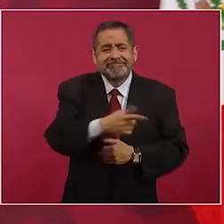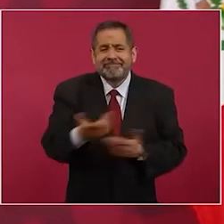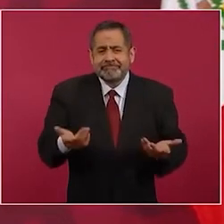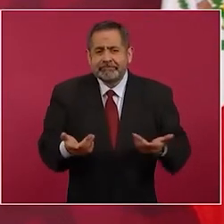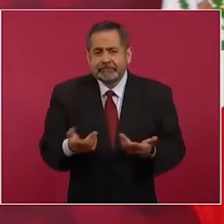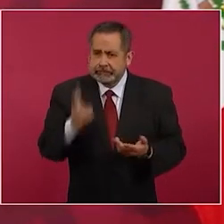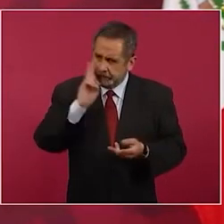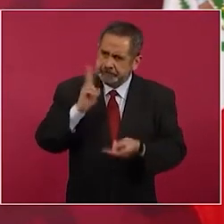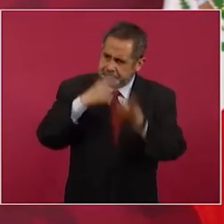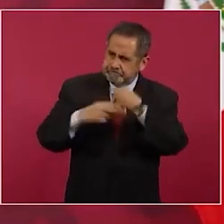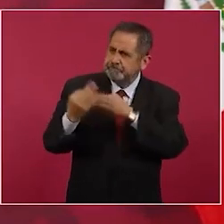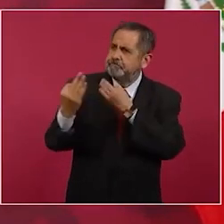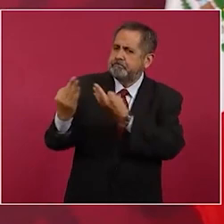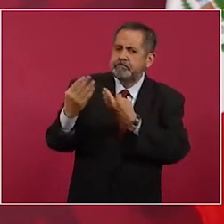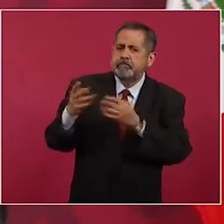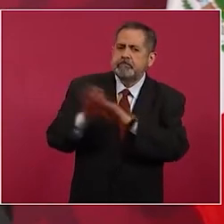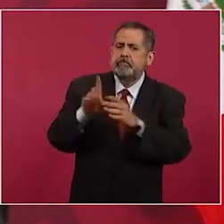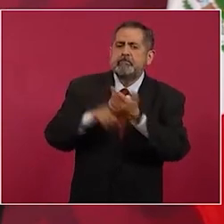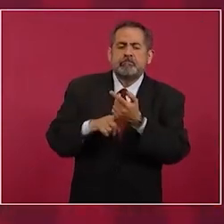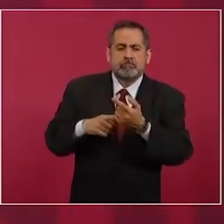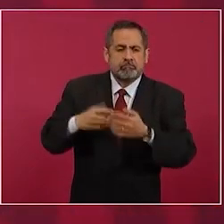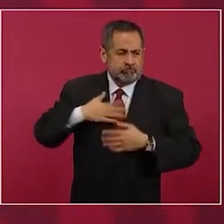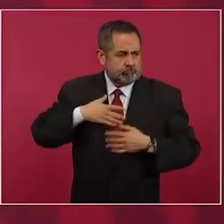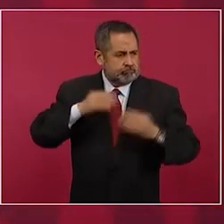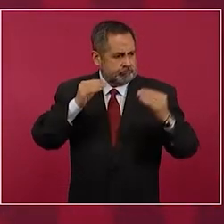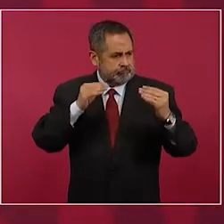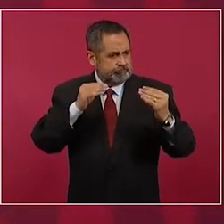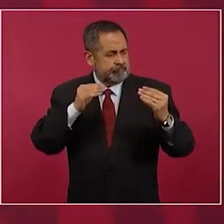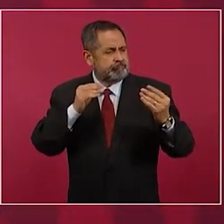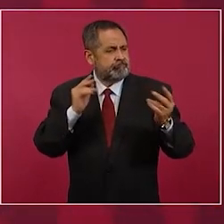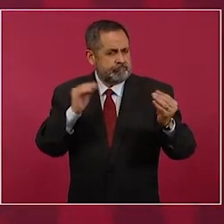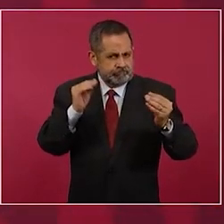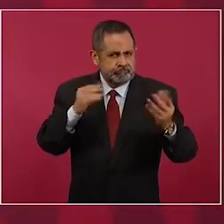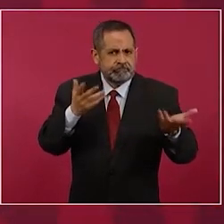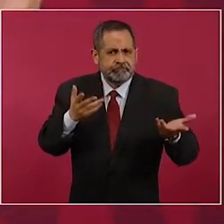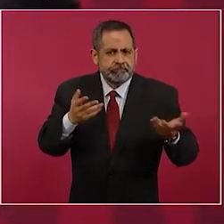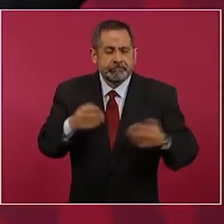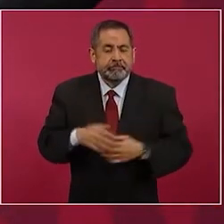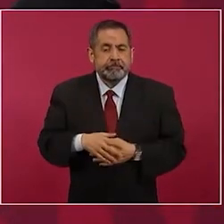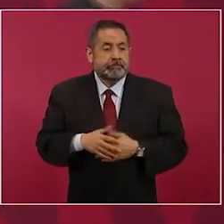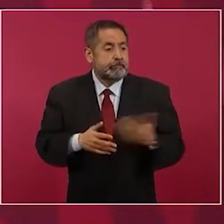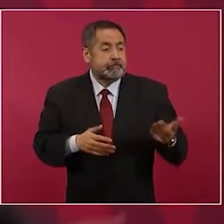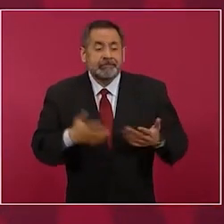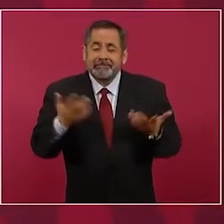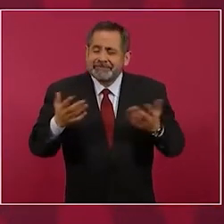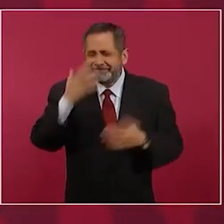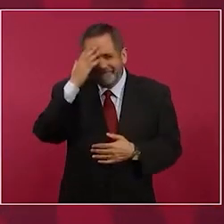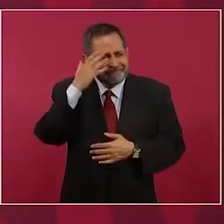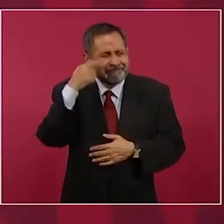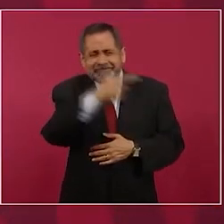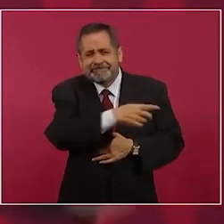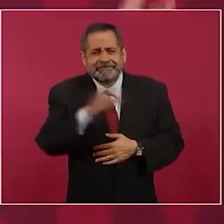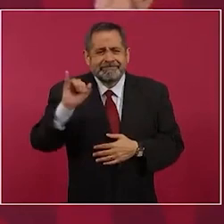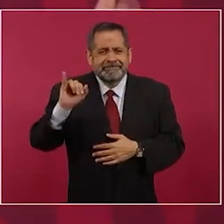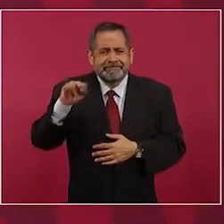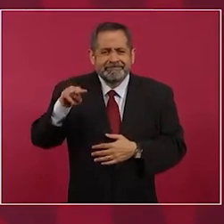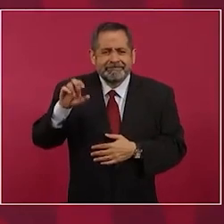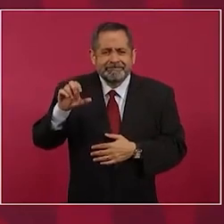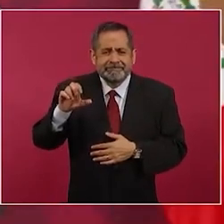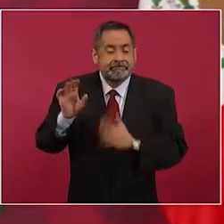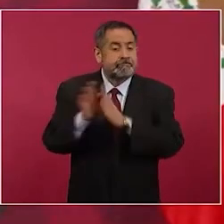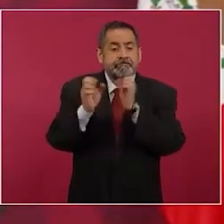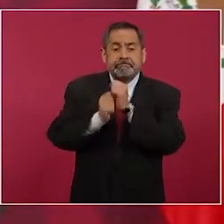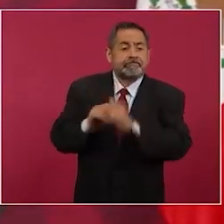enfrentar el proyecto que representamos y el papel del INE que viola la